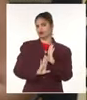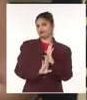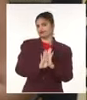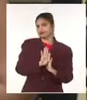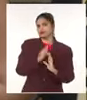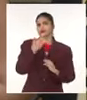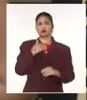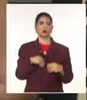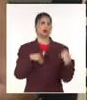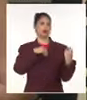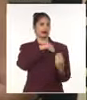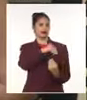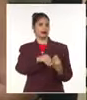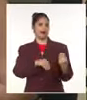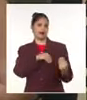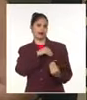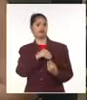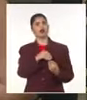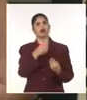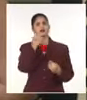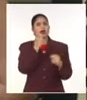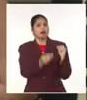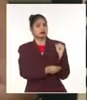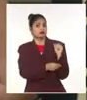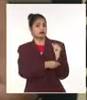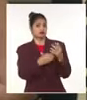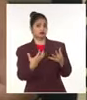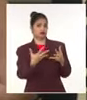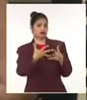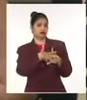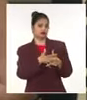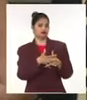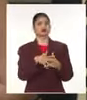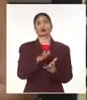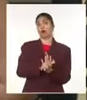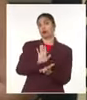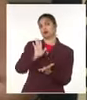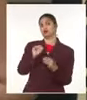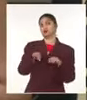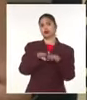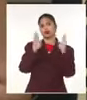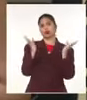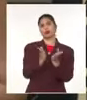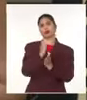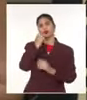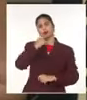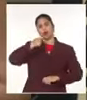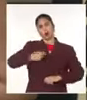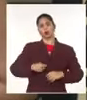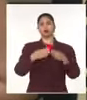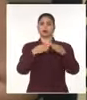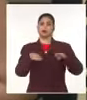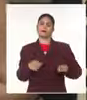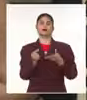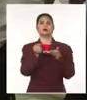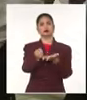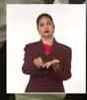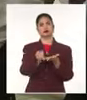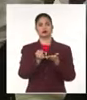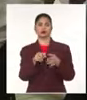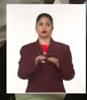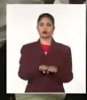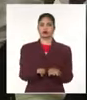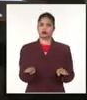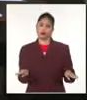mejor preparados para la acción transformadora y comprometida con un mundo más justo, pacífico, solidario y equitativo.